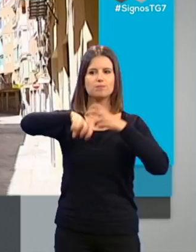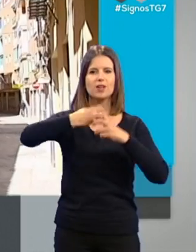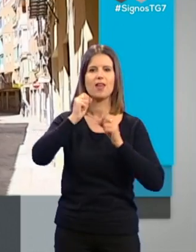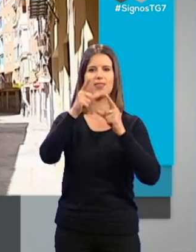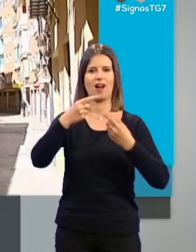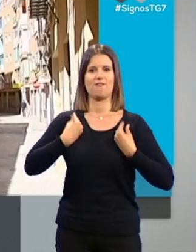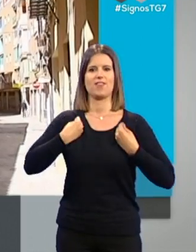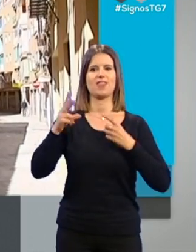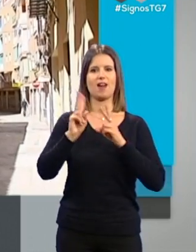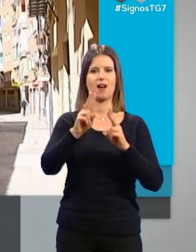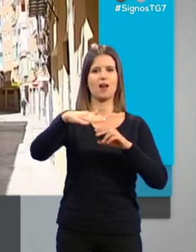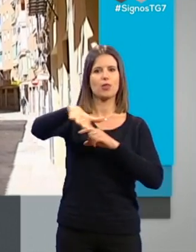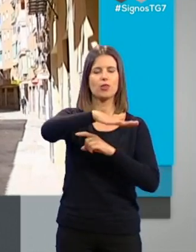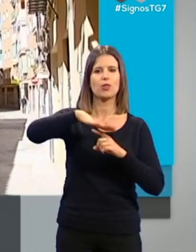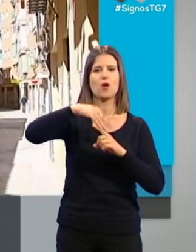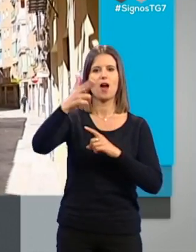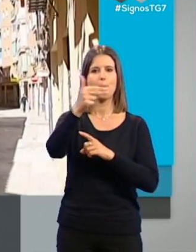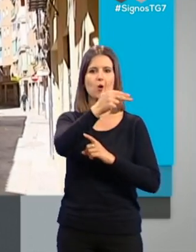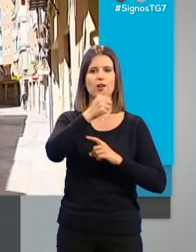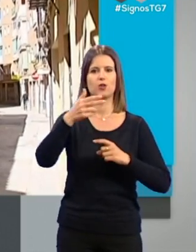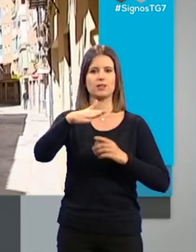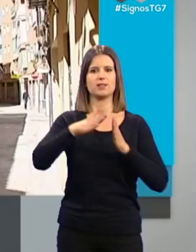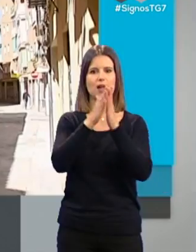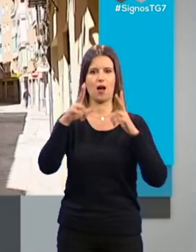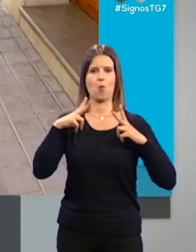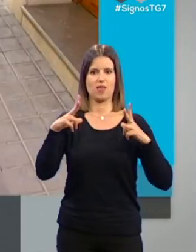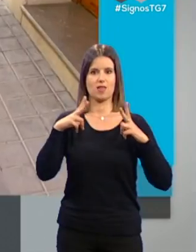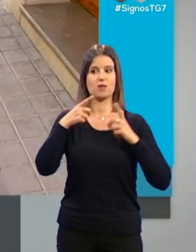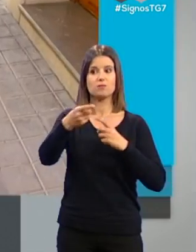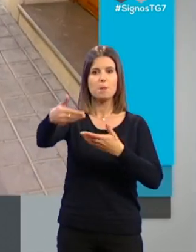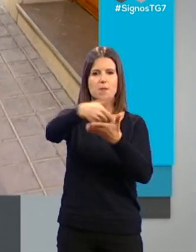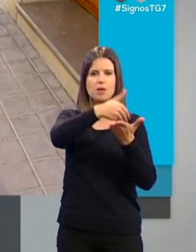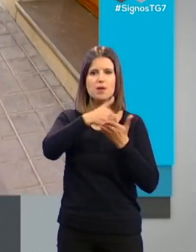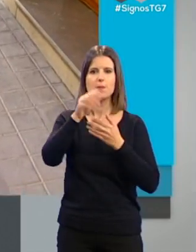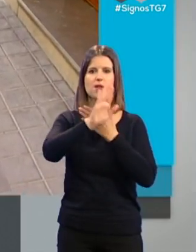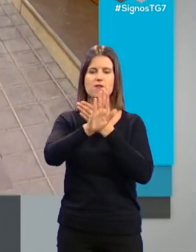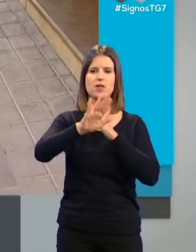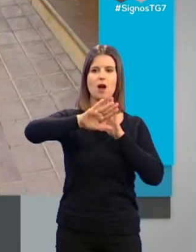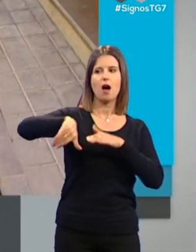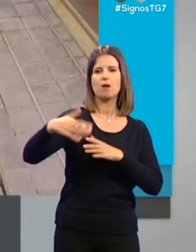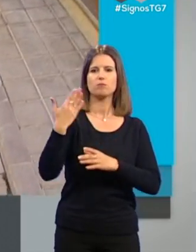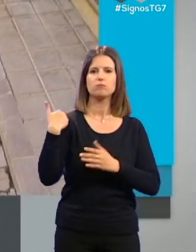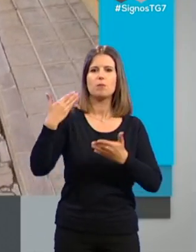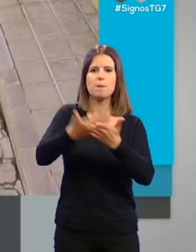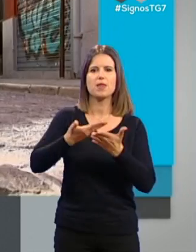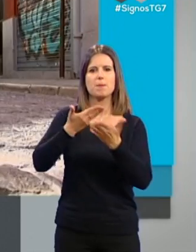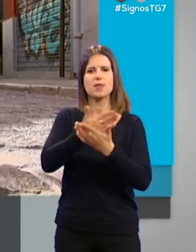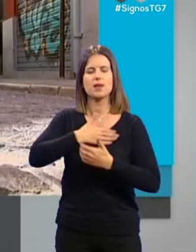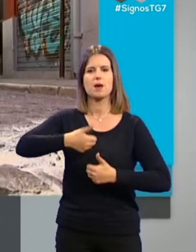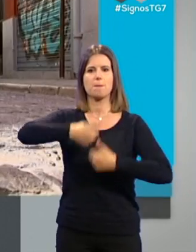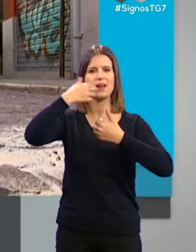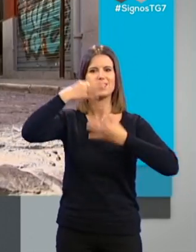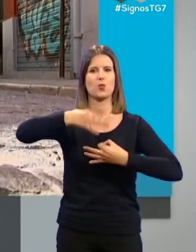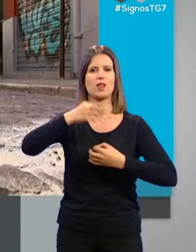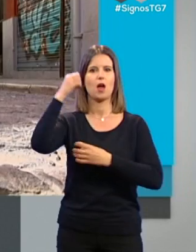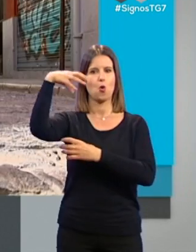el barrio del Boquerón y el entorno de San Juan de Dios, una demanda de los vecinos que en los últimos años pedían más seguridad e iluminación